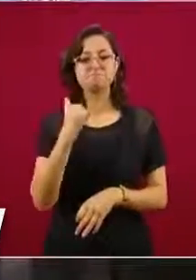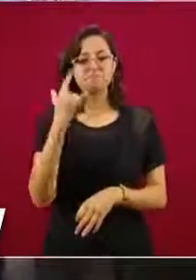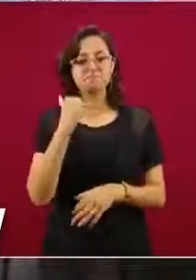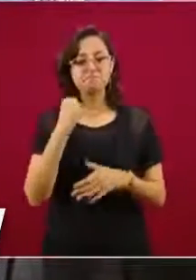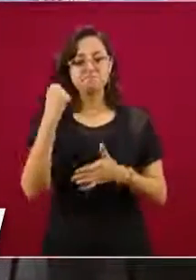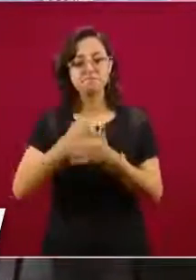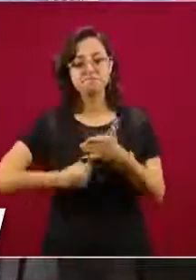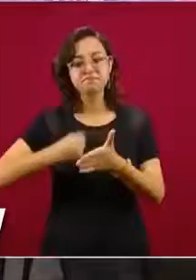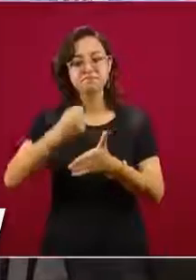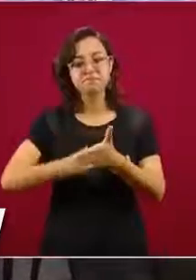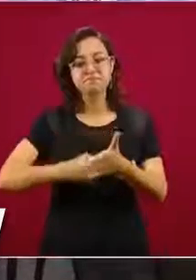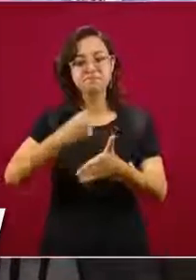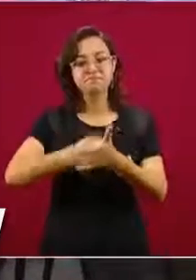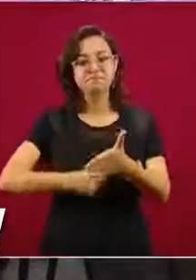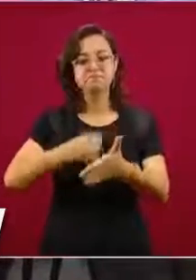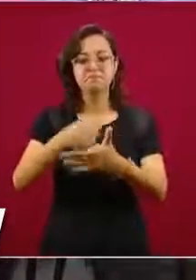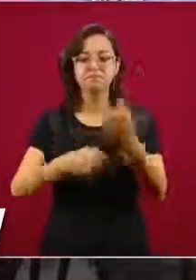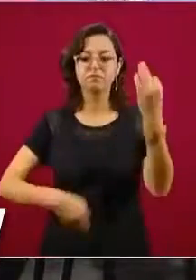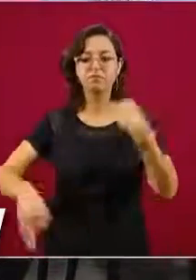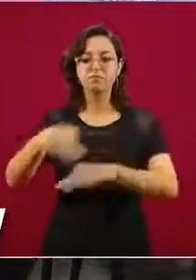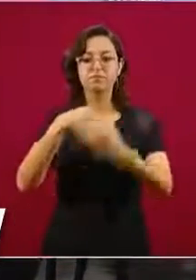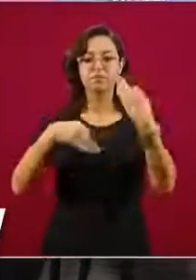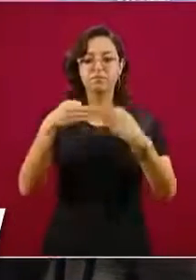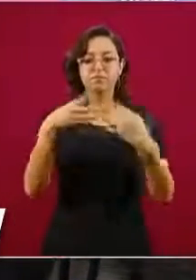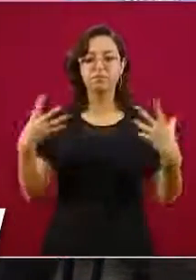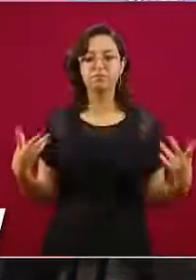todos juntos